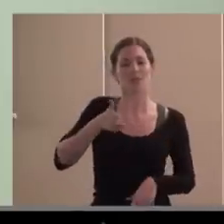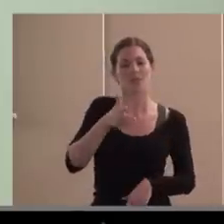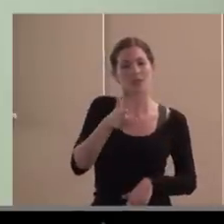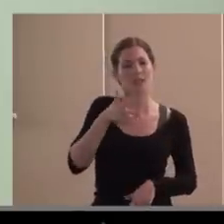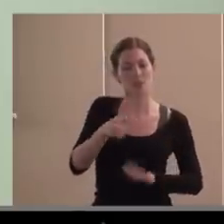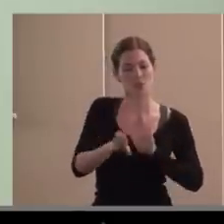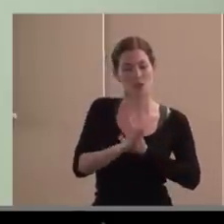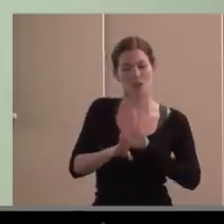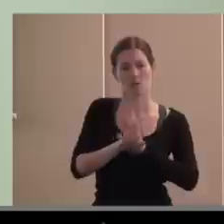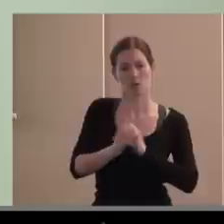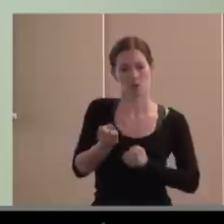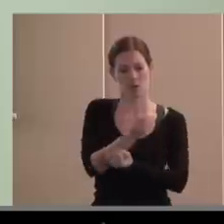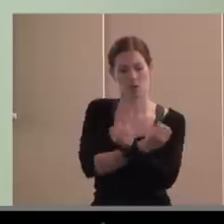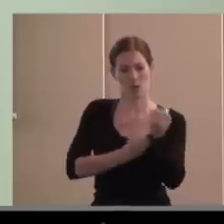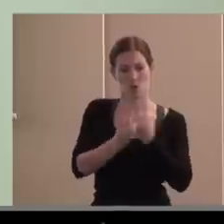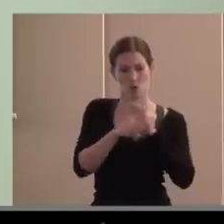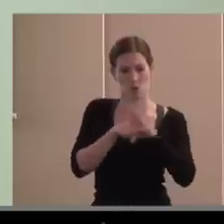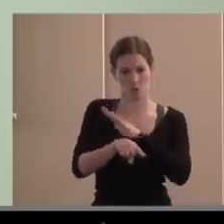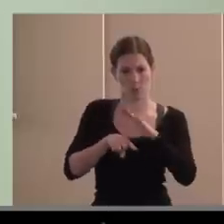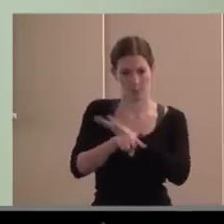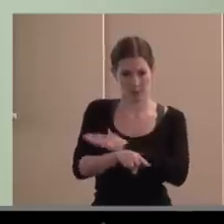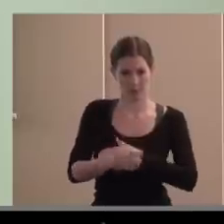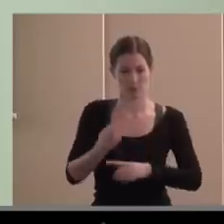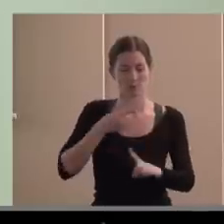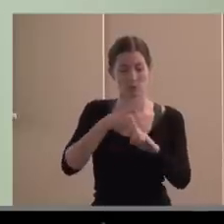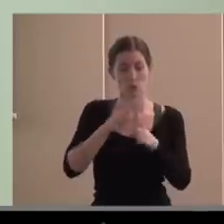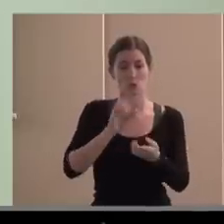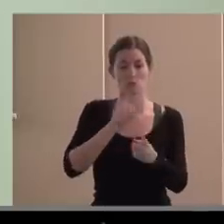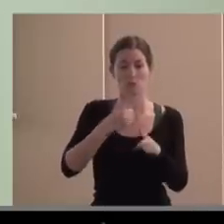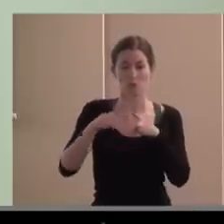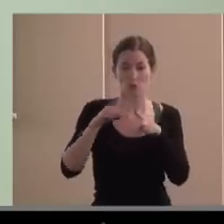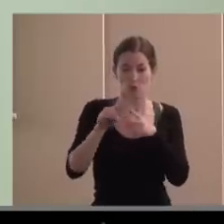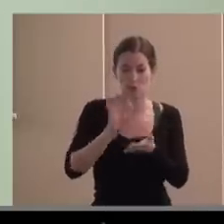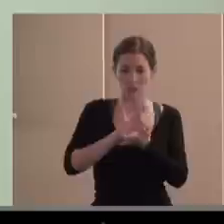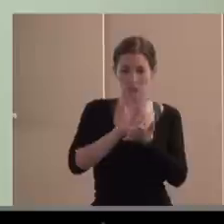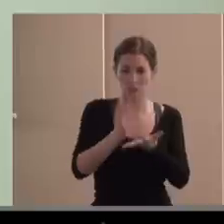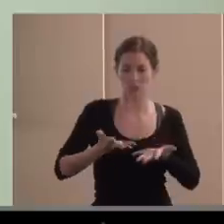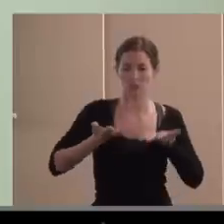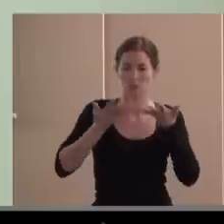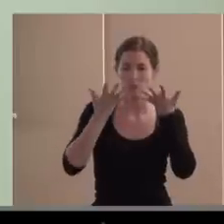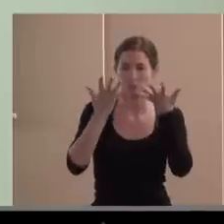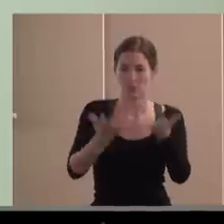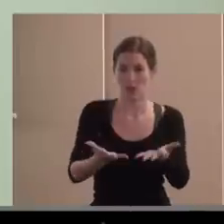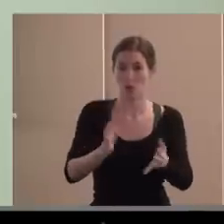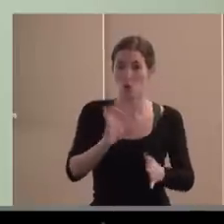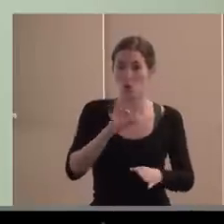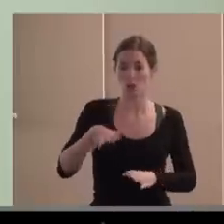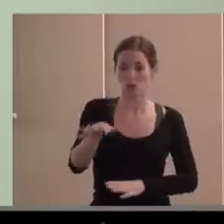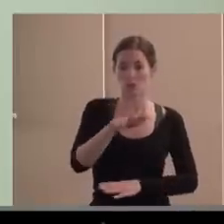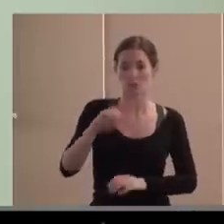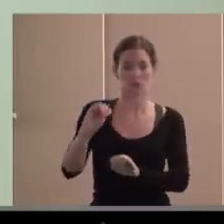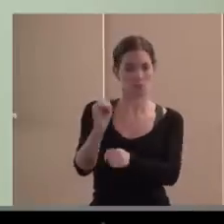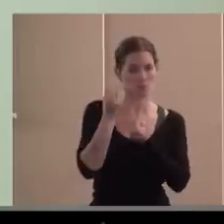operadores económicos, para proveer de esos bienes o para abrir espacios que nos están negados o